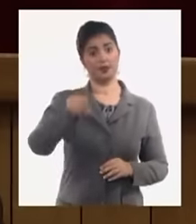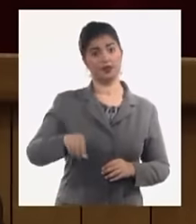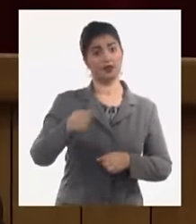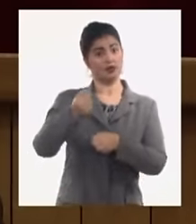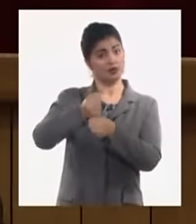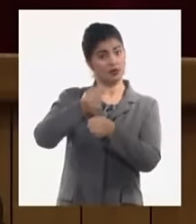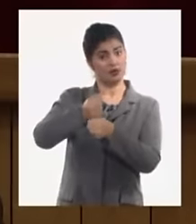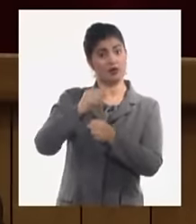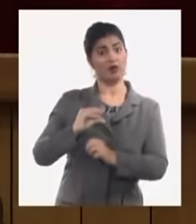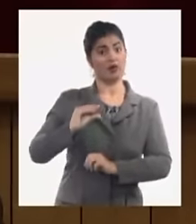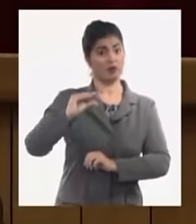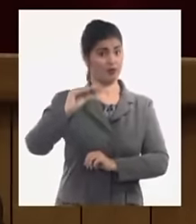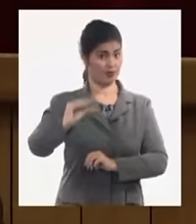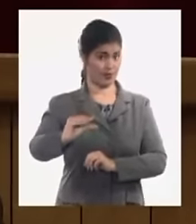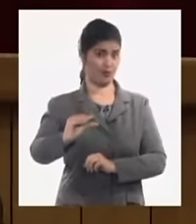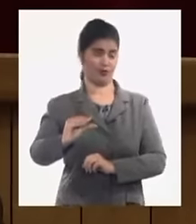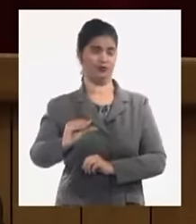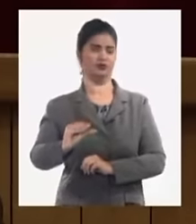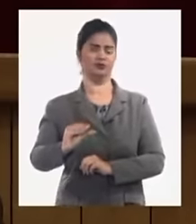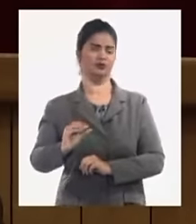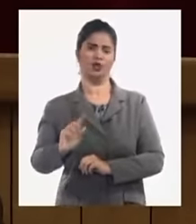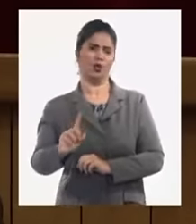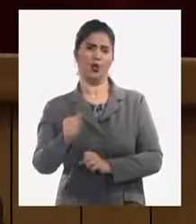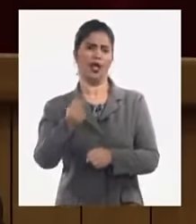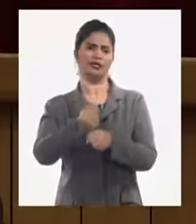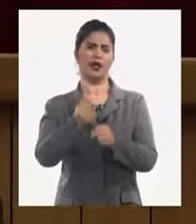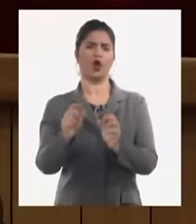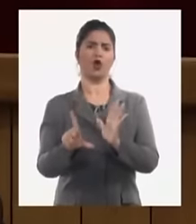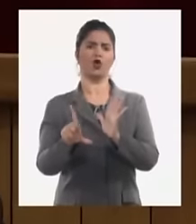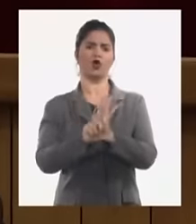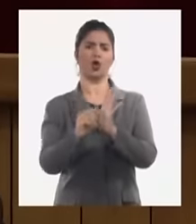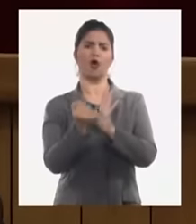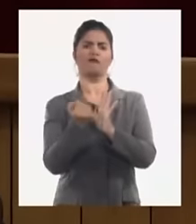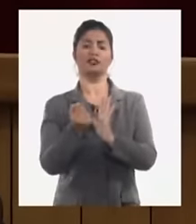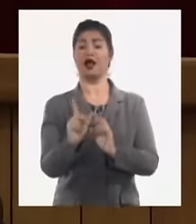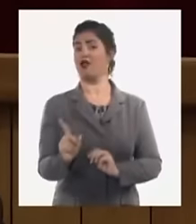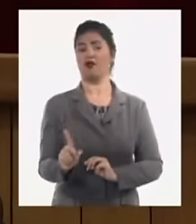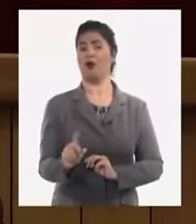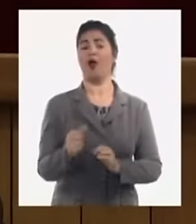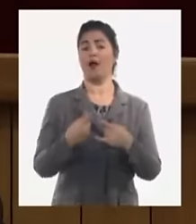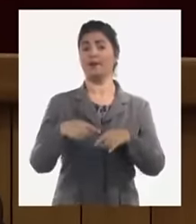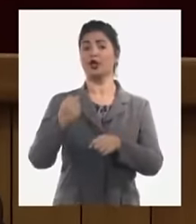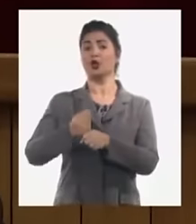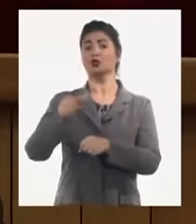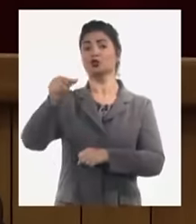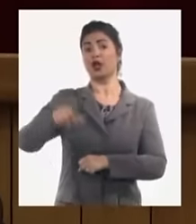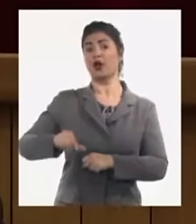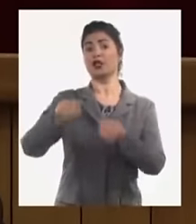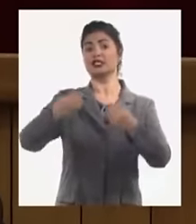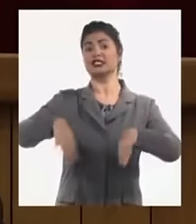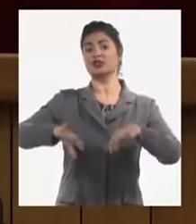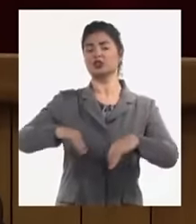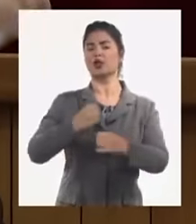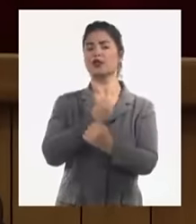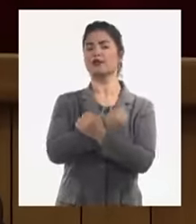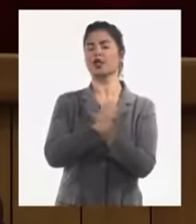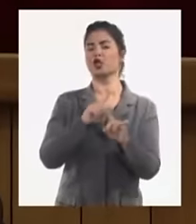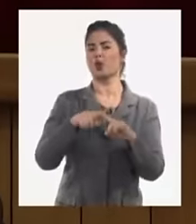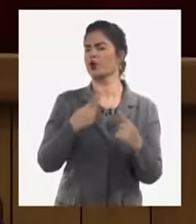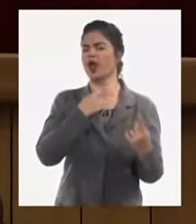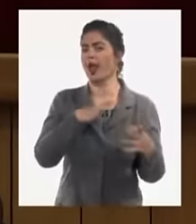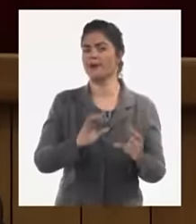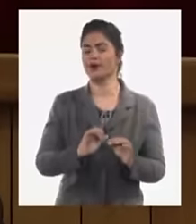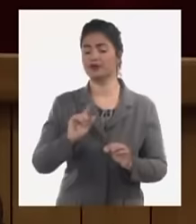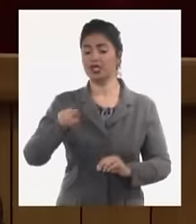está beneficiando hoy aunque no sea un trabajador oficial es un trabajador en situación de riesgo porque mañana se